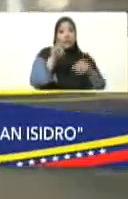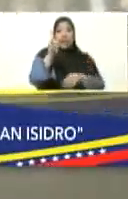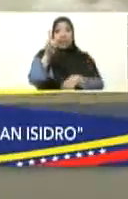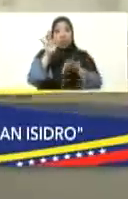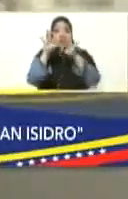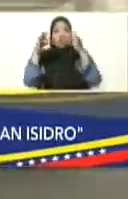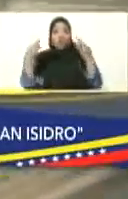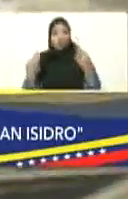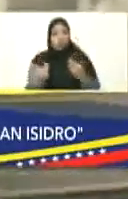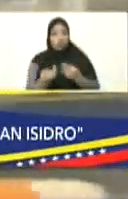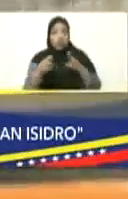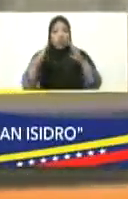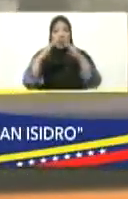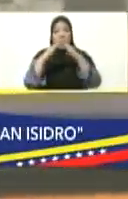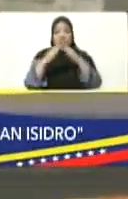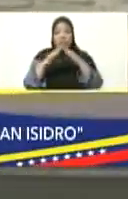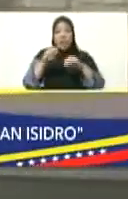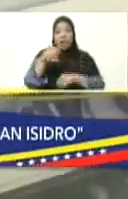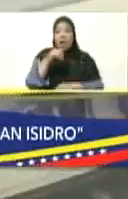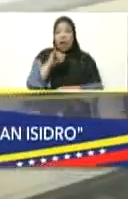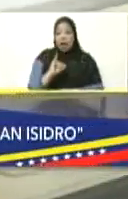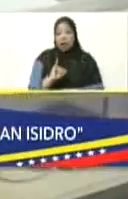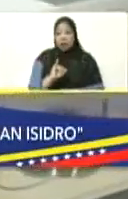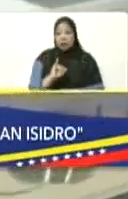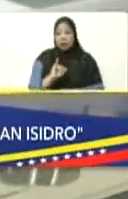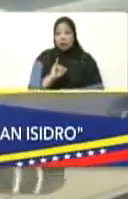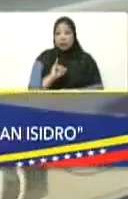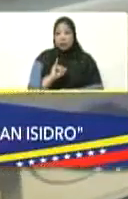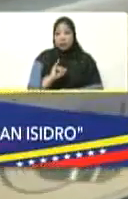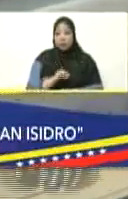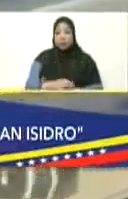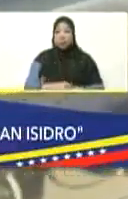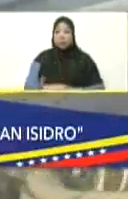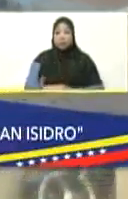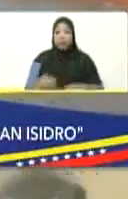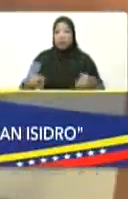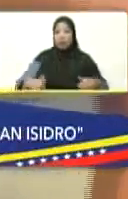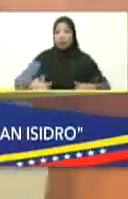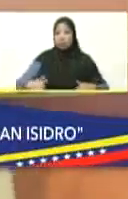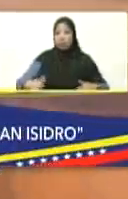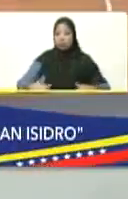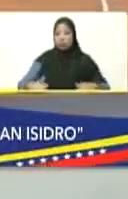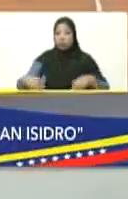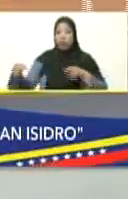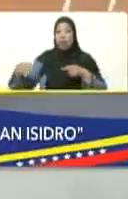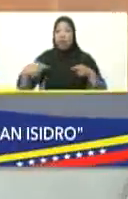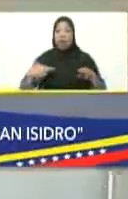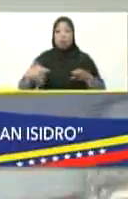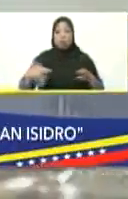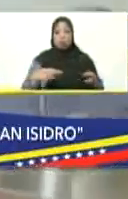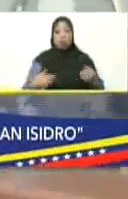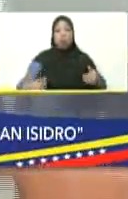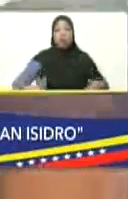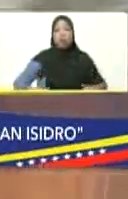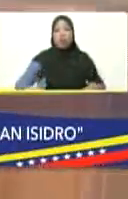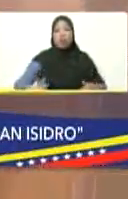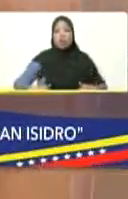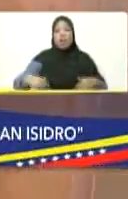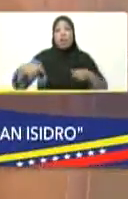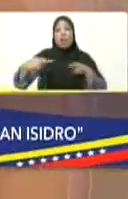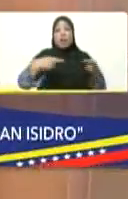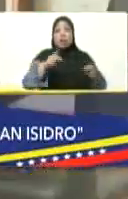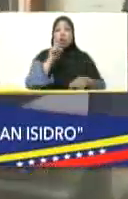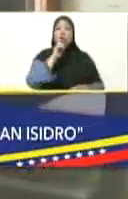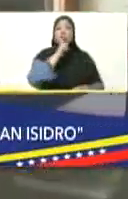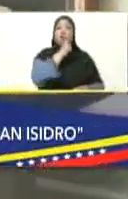presidente, de las cuales somos afectados por el río Tocuyo, señor presidente. También